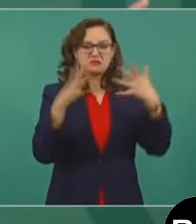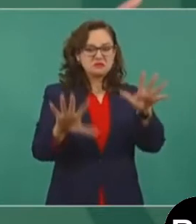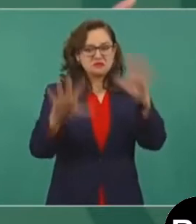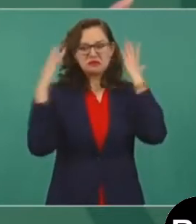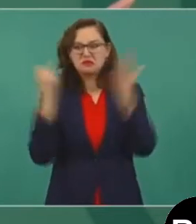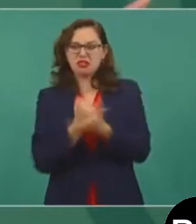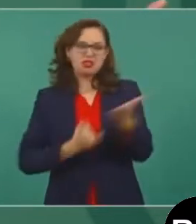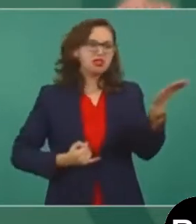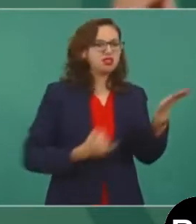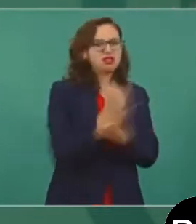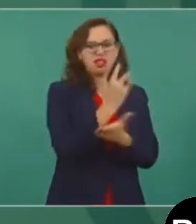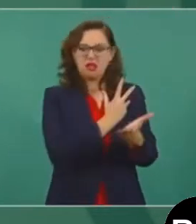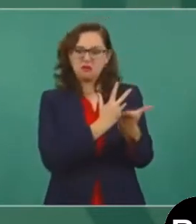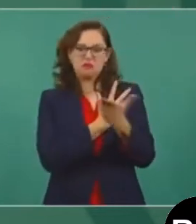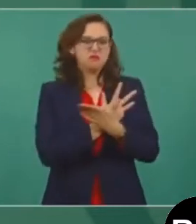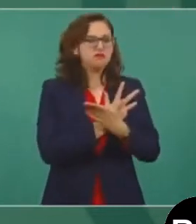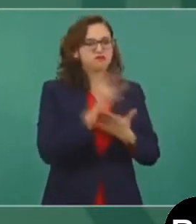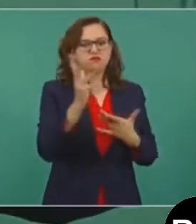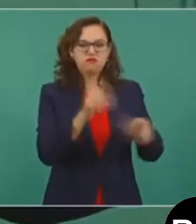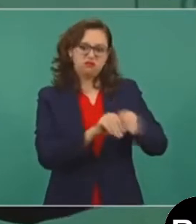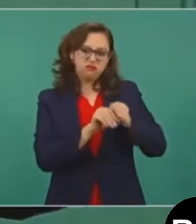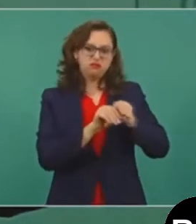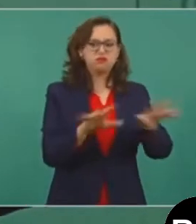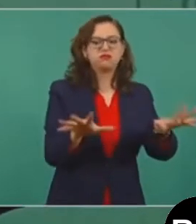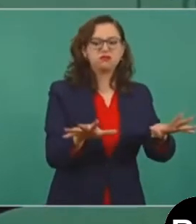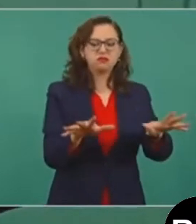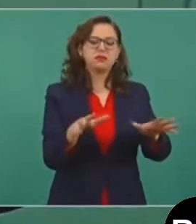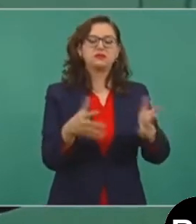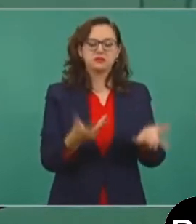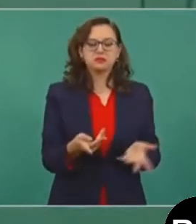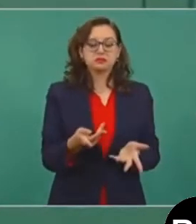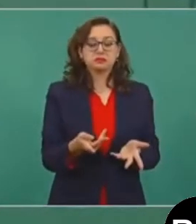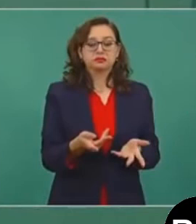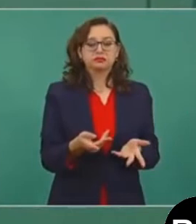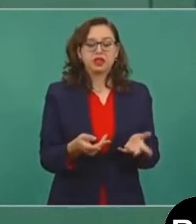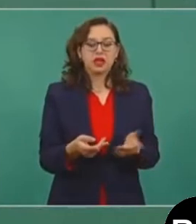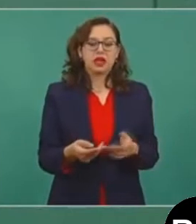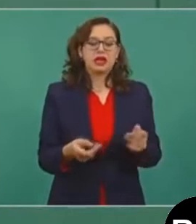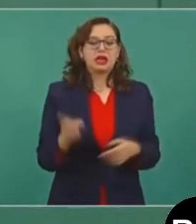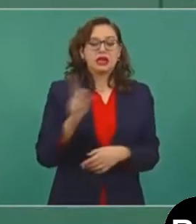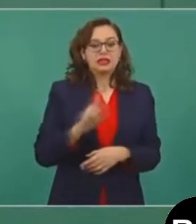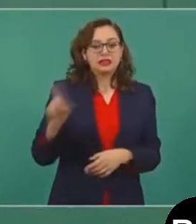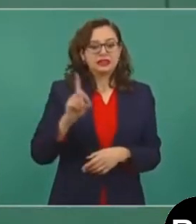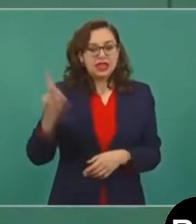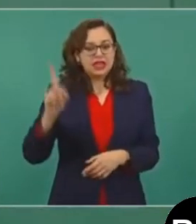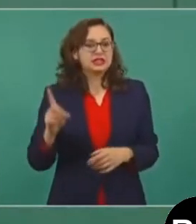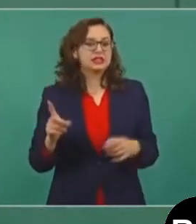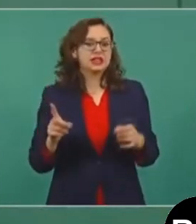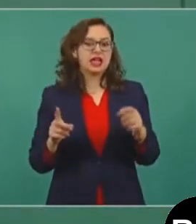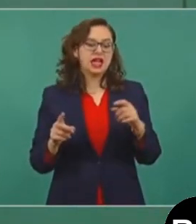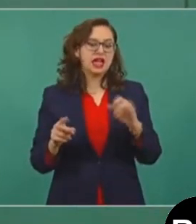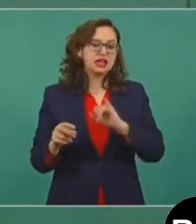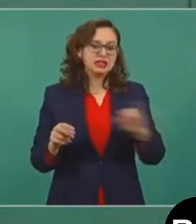la extrema derecha y la extrema izquierda. En la lucha nuestra no.